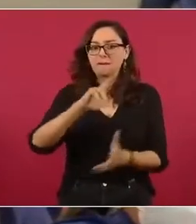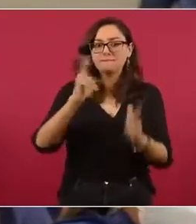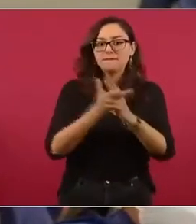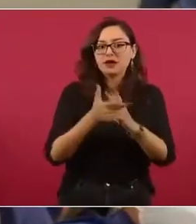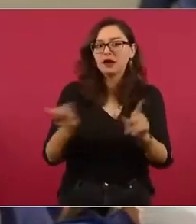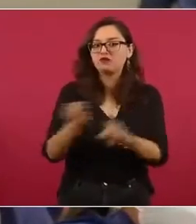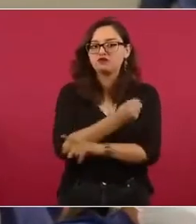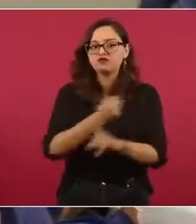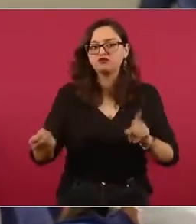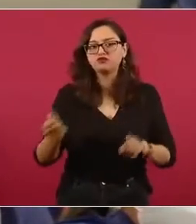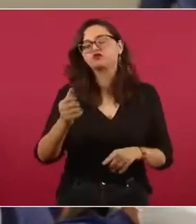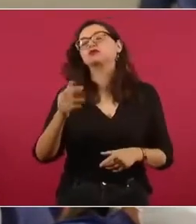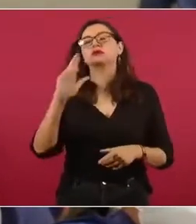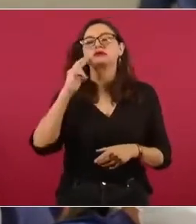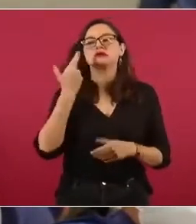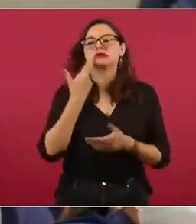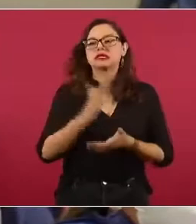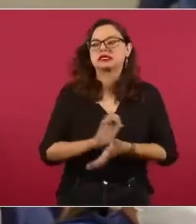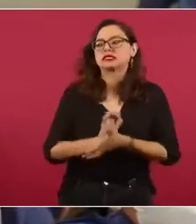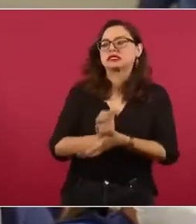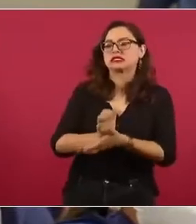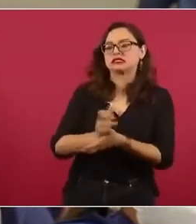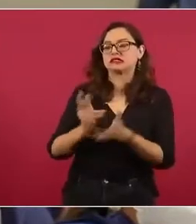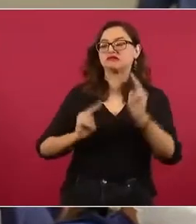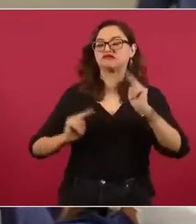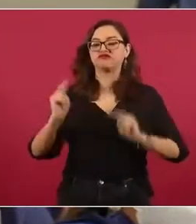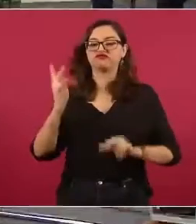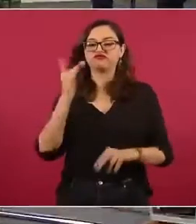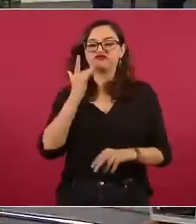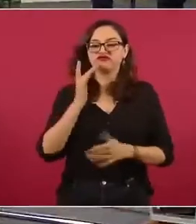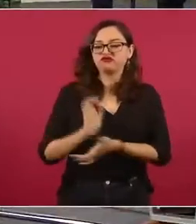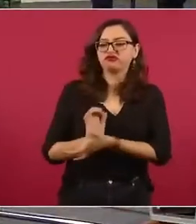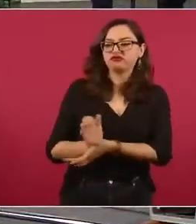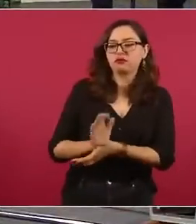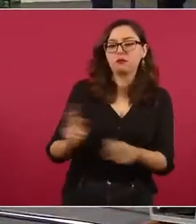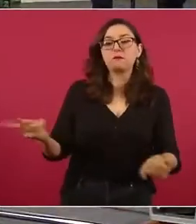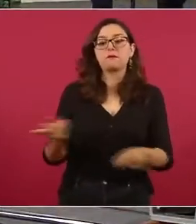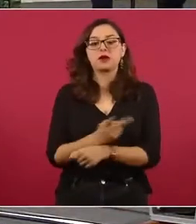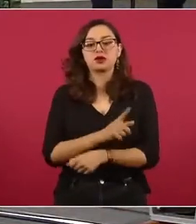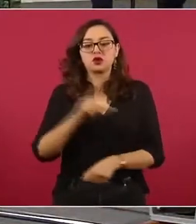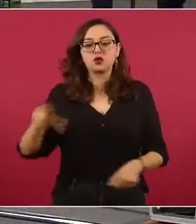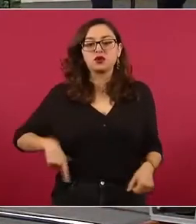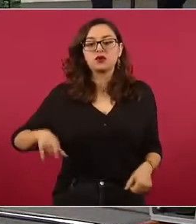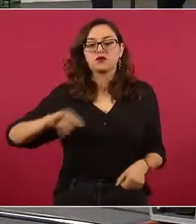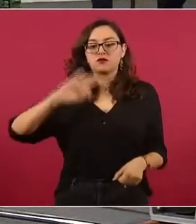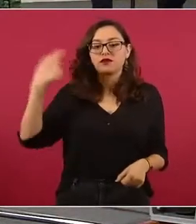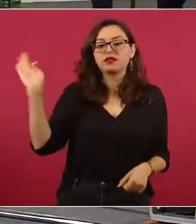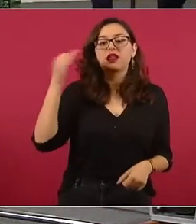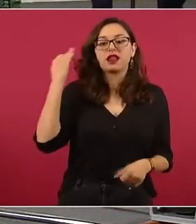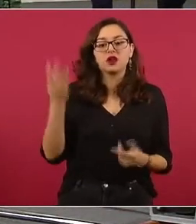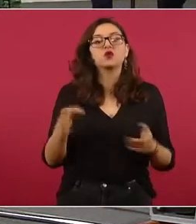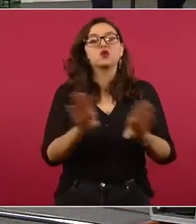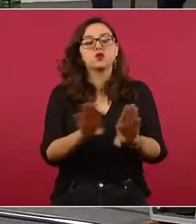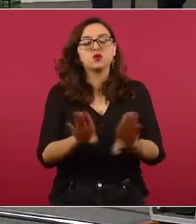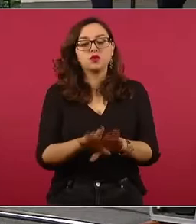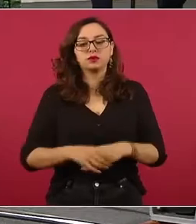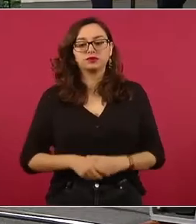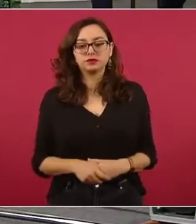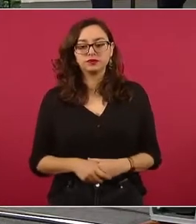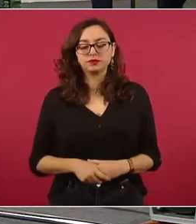racismo y de clasismo muy puro. Entonces, ¿qué se está haciendo desde el gobierno federal? Pues todos los días tratamos el tema.